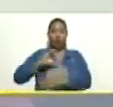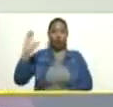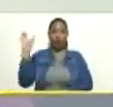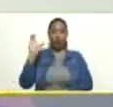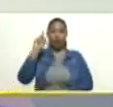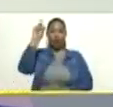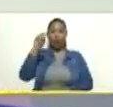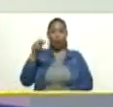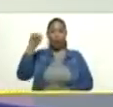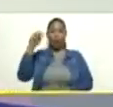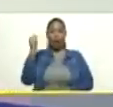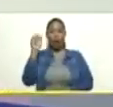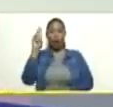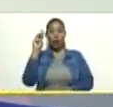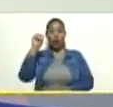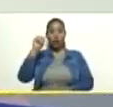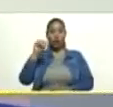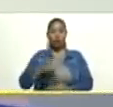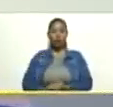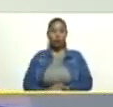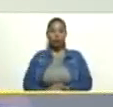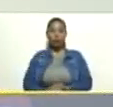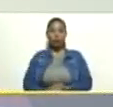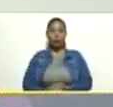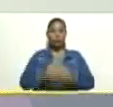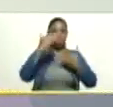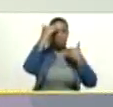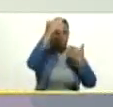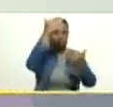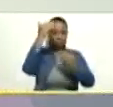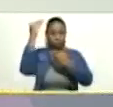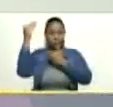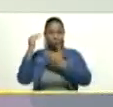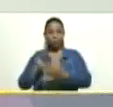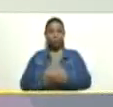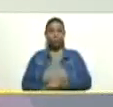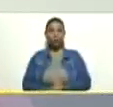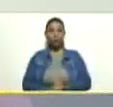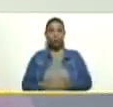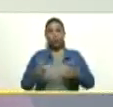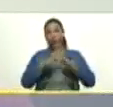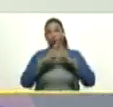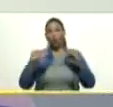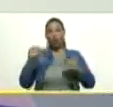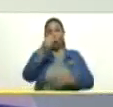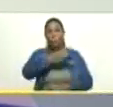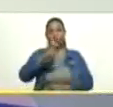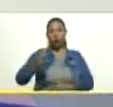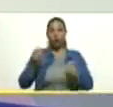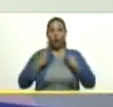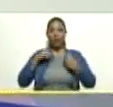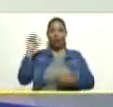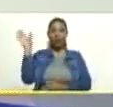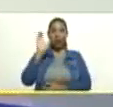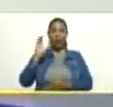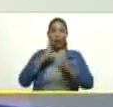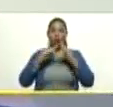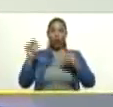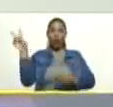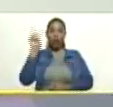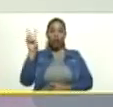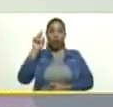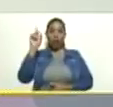también, Naum Fernández. Mi saludo a todos los habitantes de Caracas, bueno, y de todo el país.